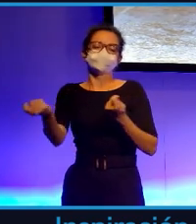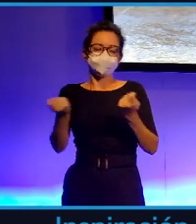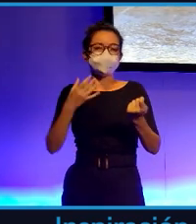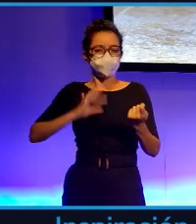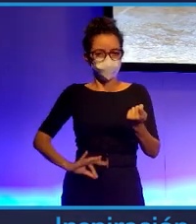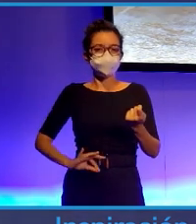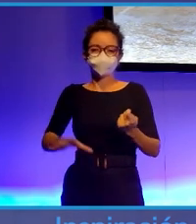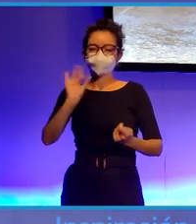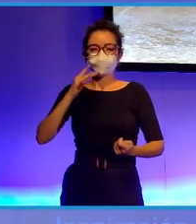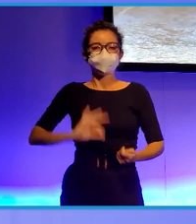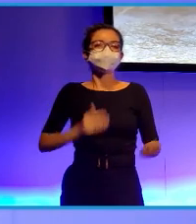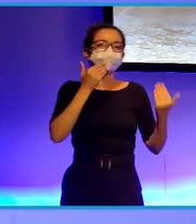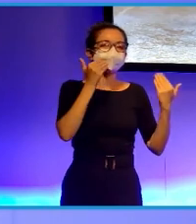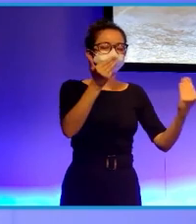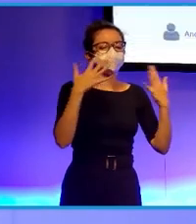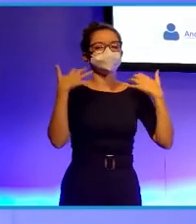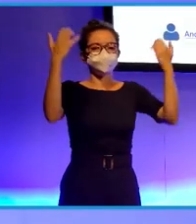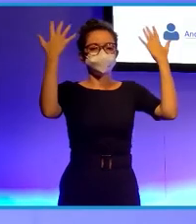Gracias. Gracias.